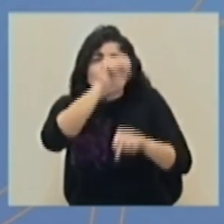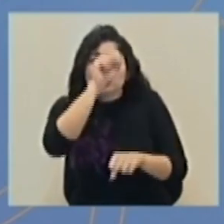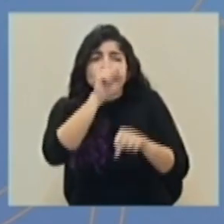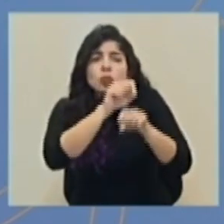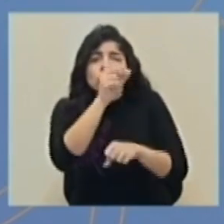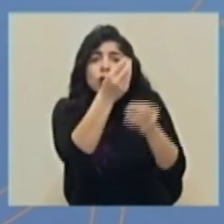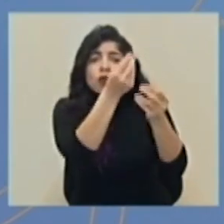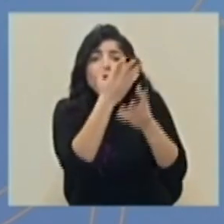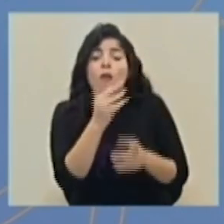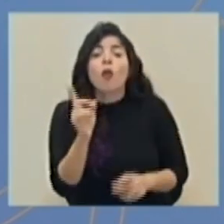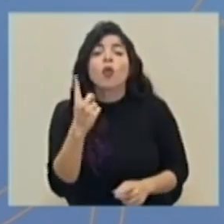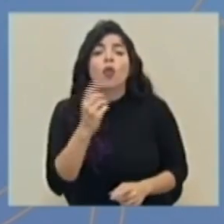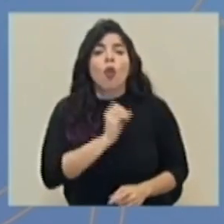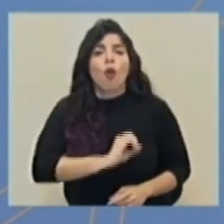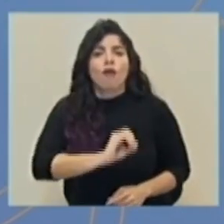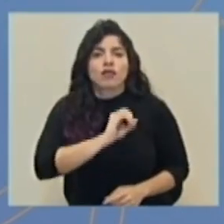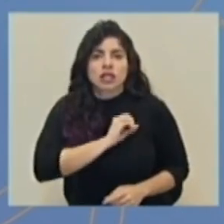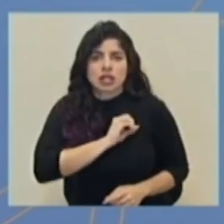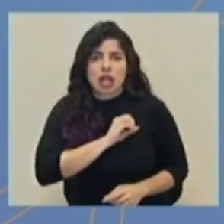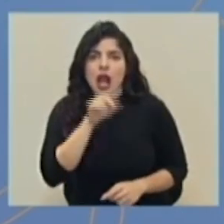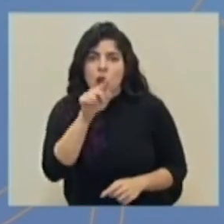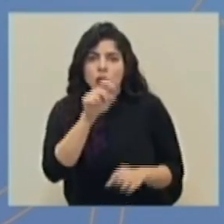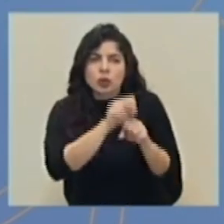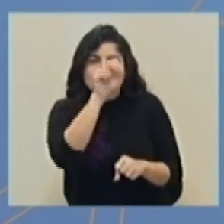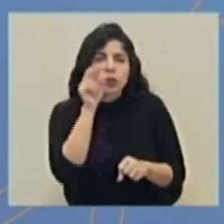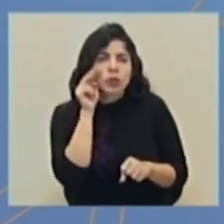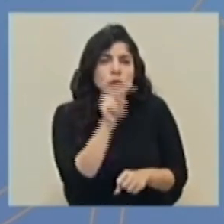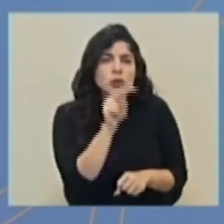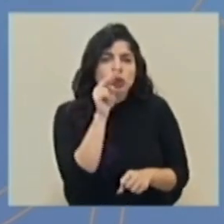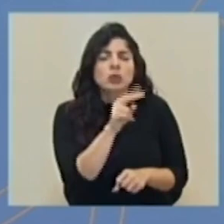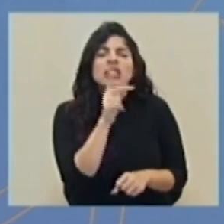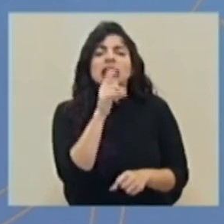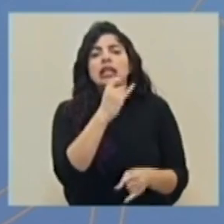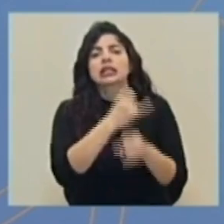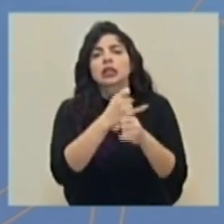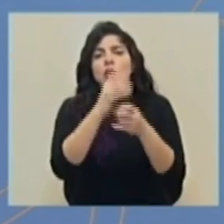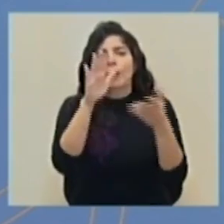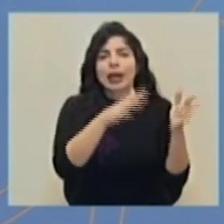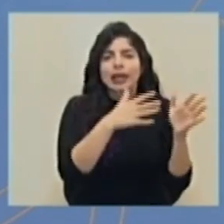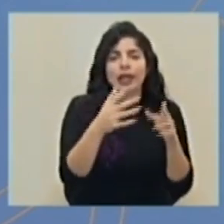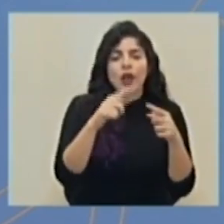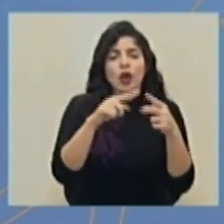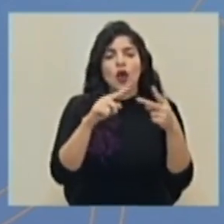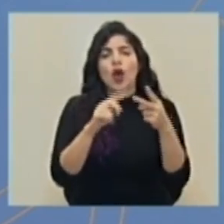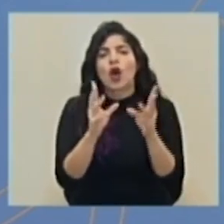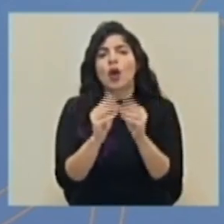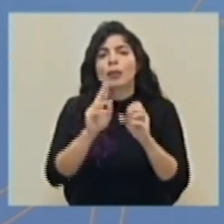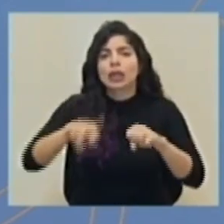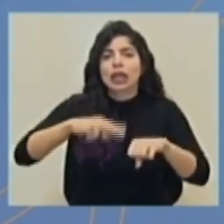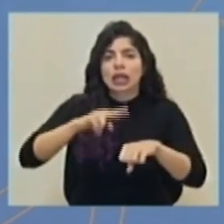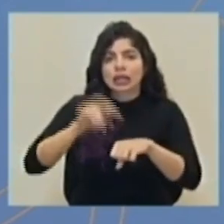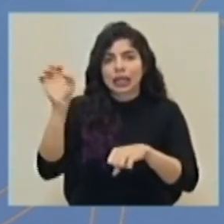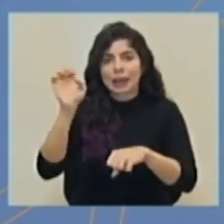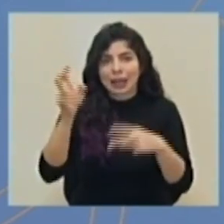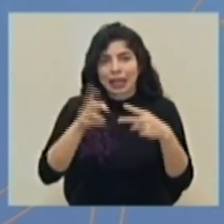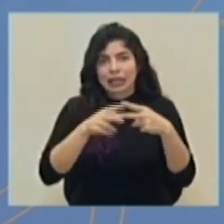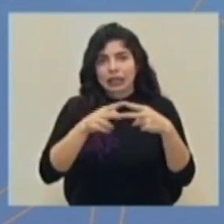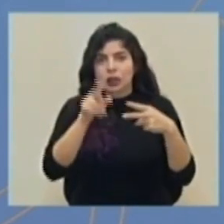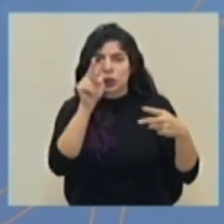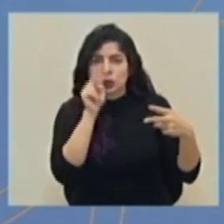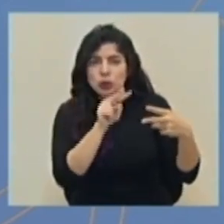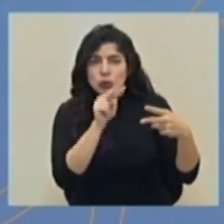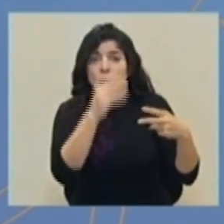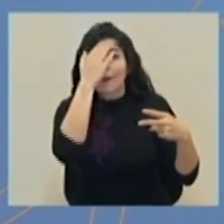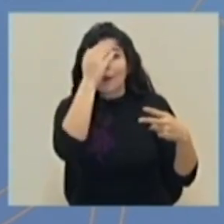oficiales de información que emite el Instituto Meteorológico Nacional, la Comisión Nacional de Emergencias, que estamos